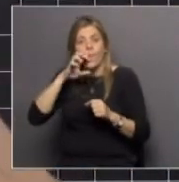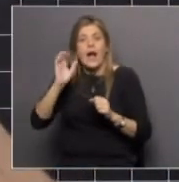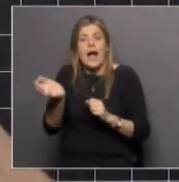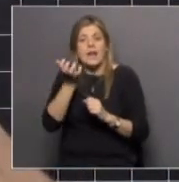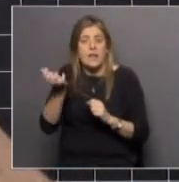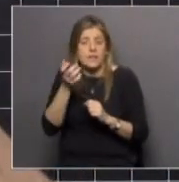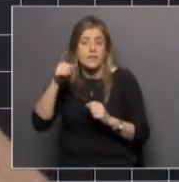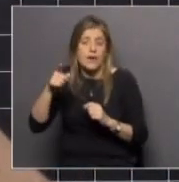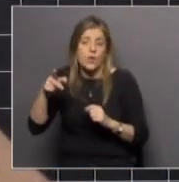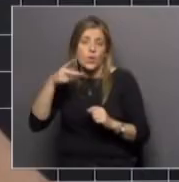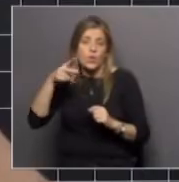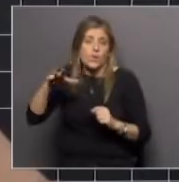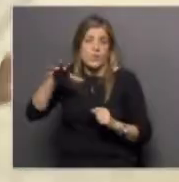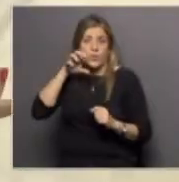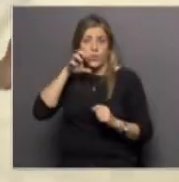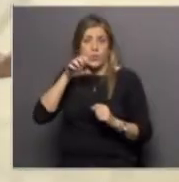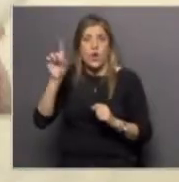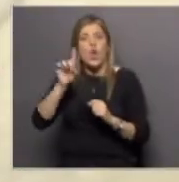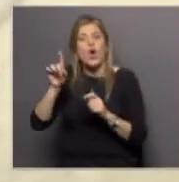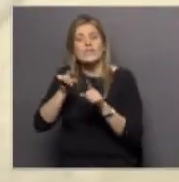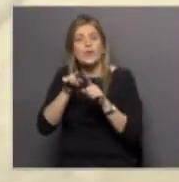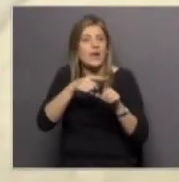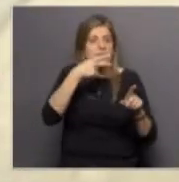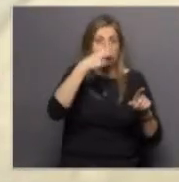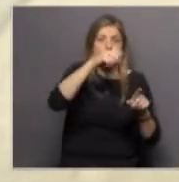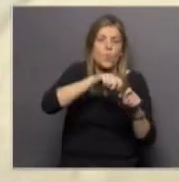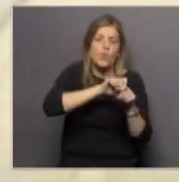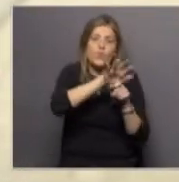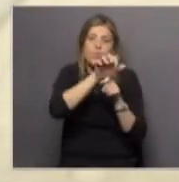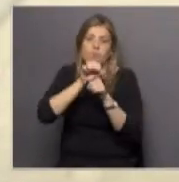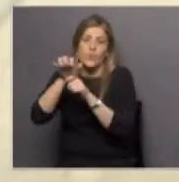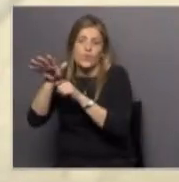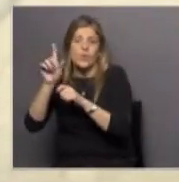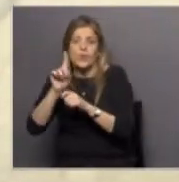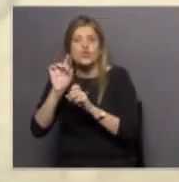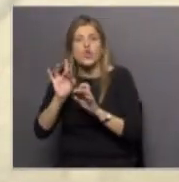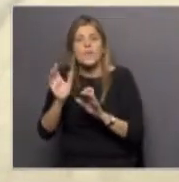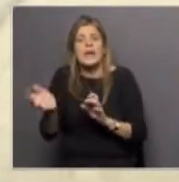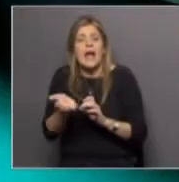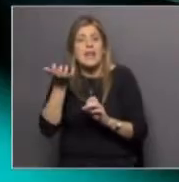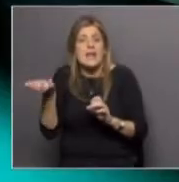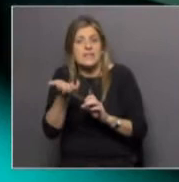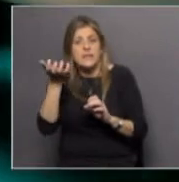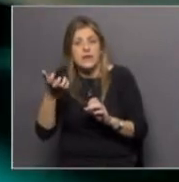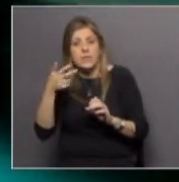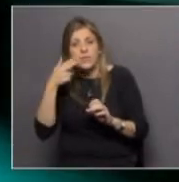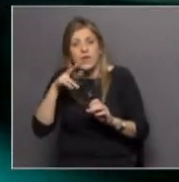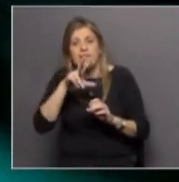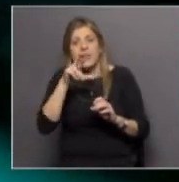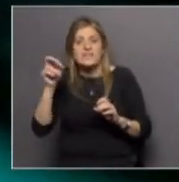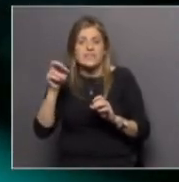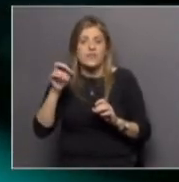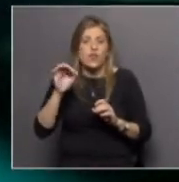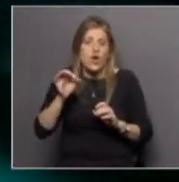consume eso que se no se vaporiza como el otro sino que se aerosoliza se calienta a una temperatura aproximadamente de 300